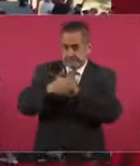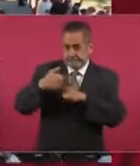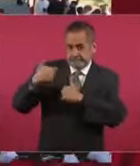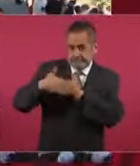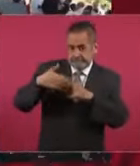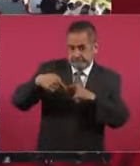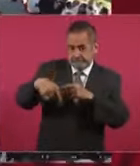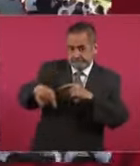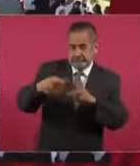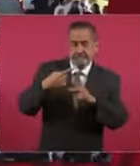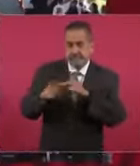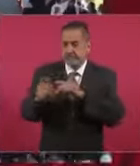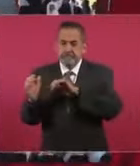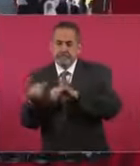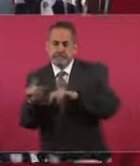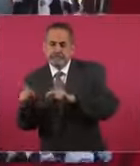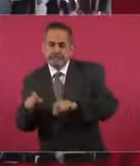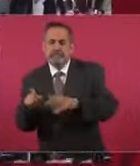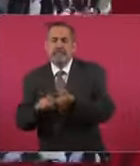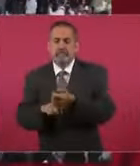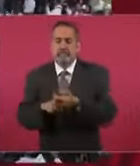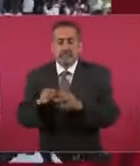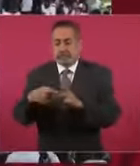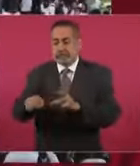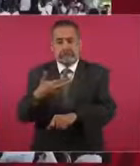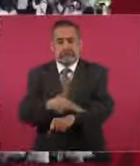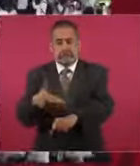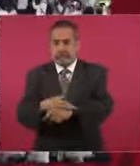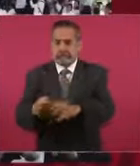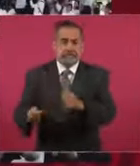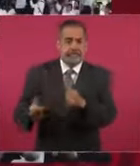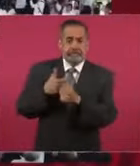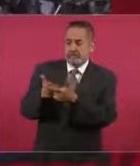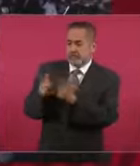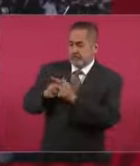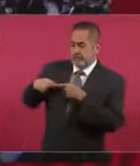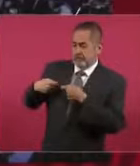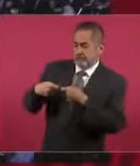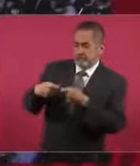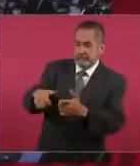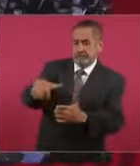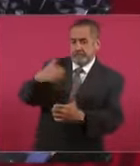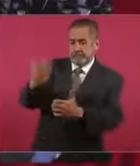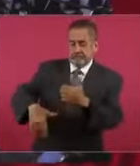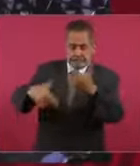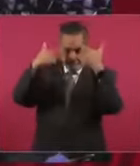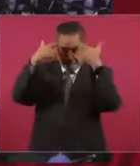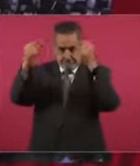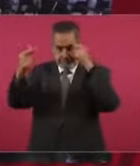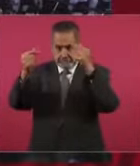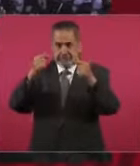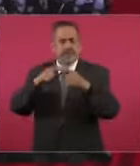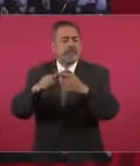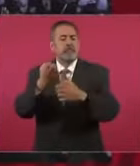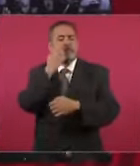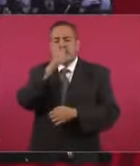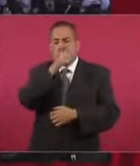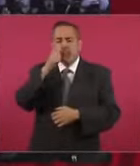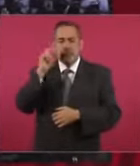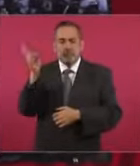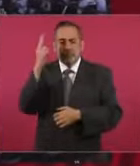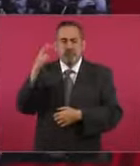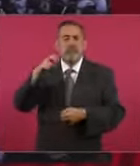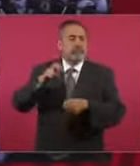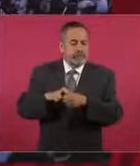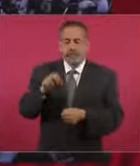ya están en trámite de titulación. La primera generación de esta escuela Benito Juárez aquí en